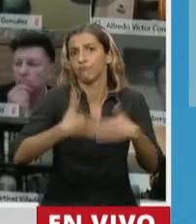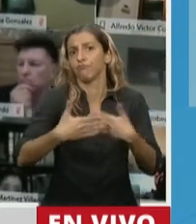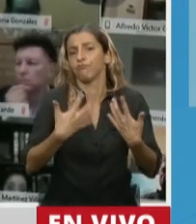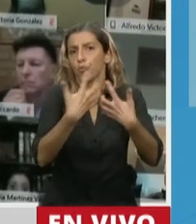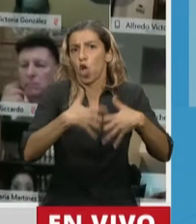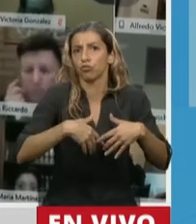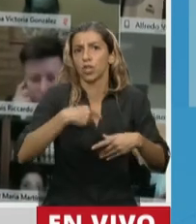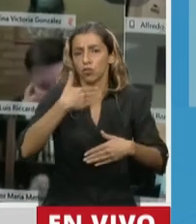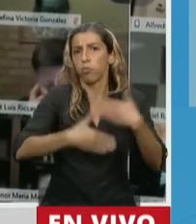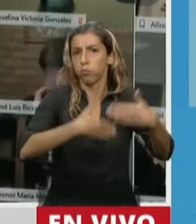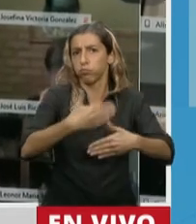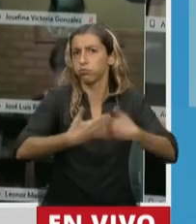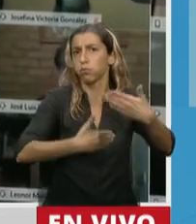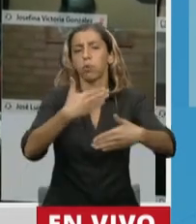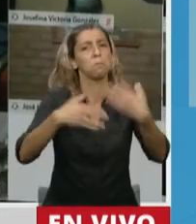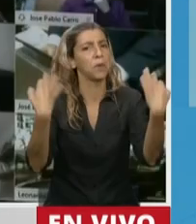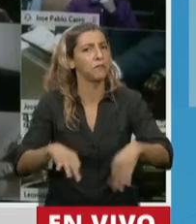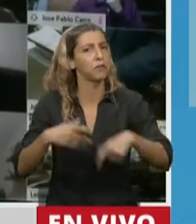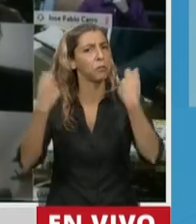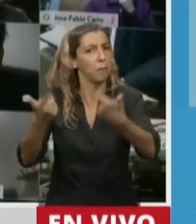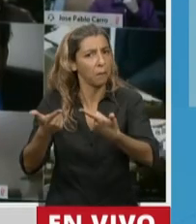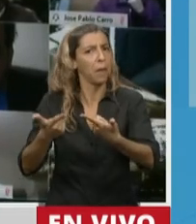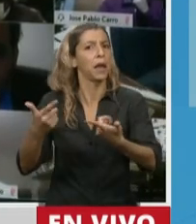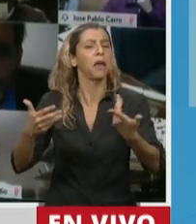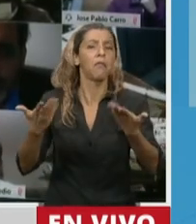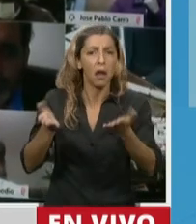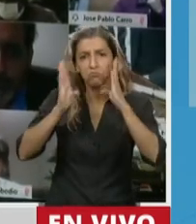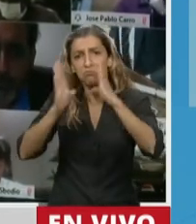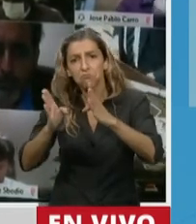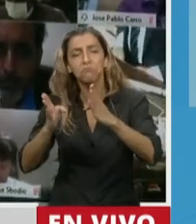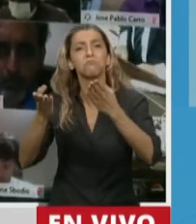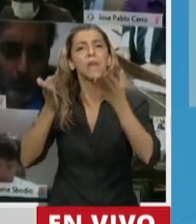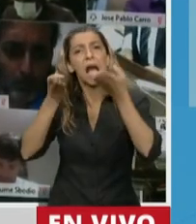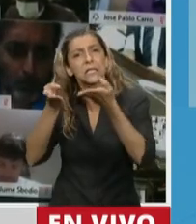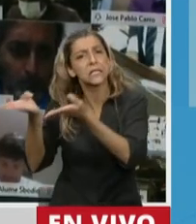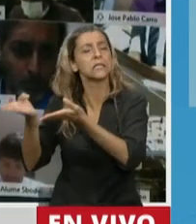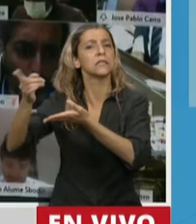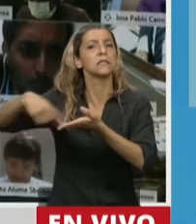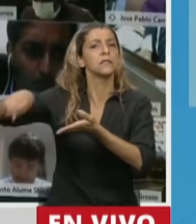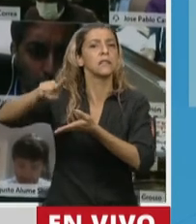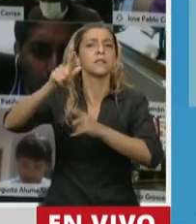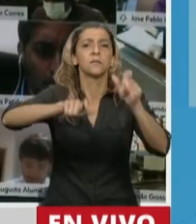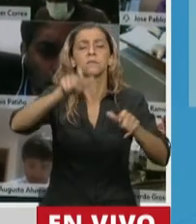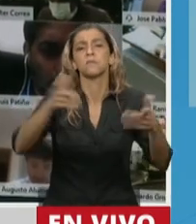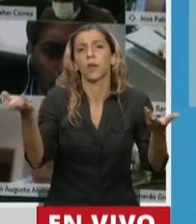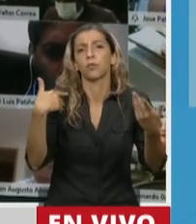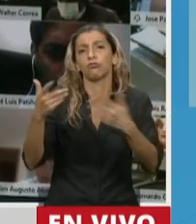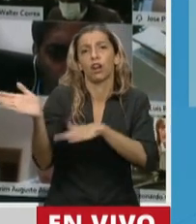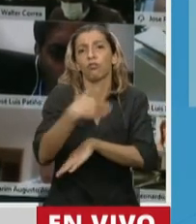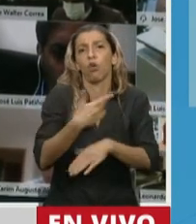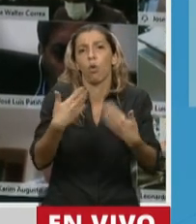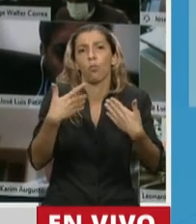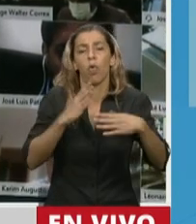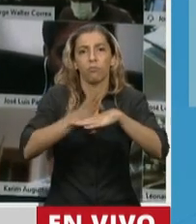optimizando los medios disponibles y brindando, por qué no, una asistencia igualitaria en el acceso a la atención de la